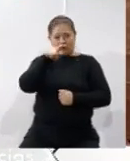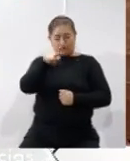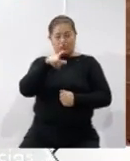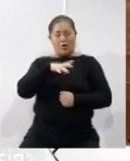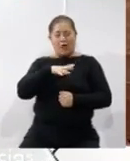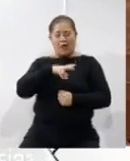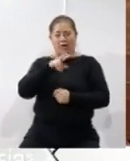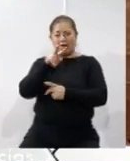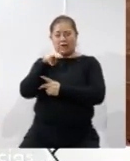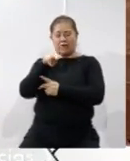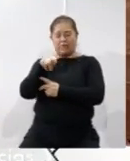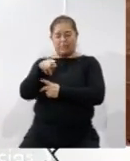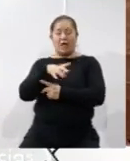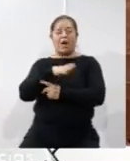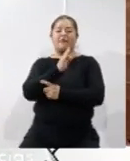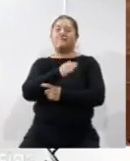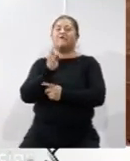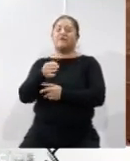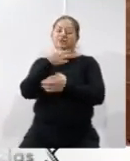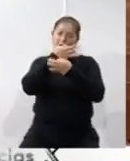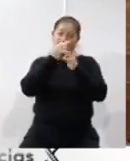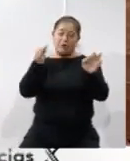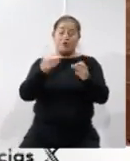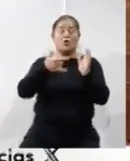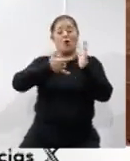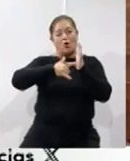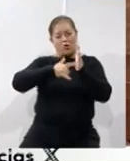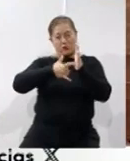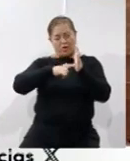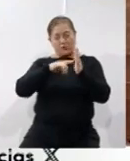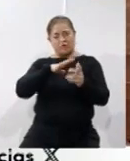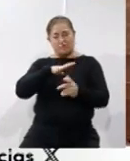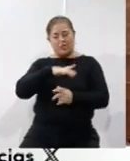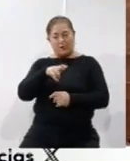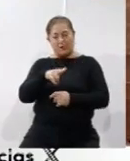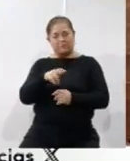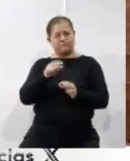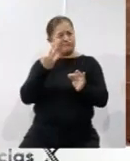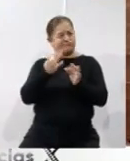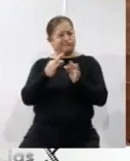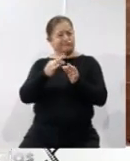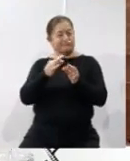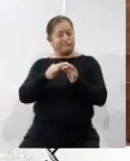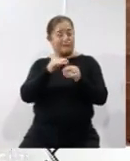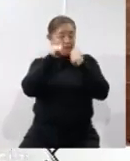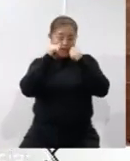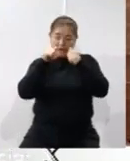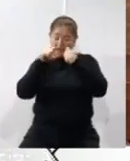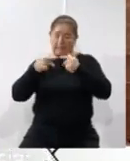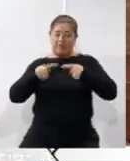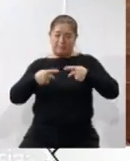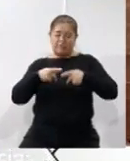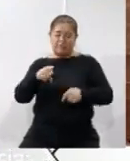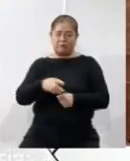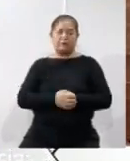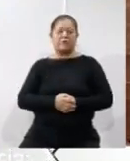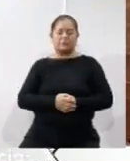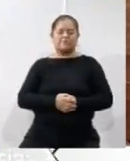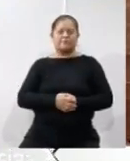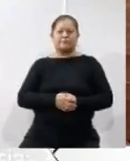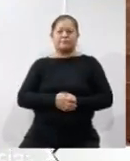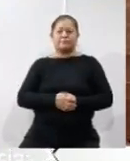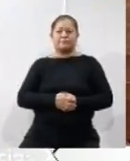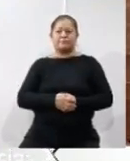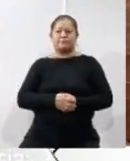llegar todas las fechas, los horarios en los que estaremos oportunamente para atender a la gente, los días que sean necesarios,